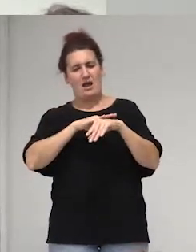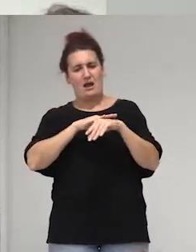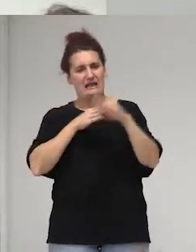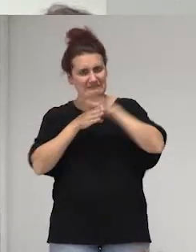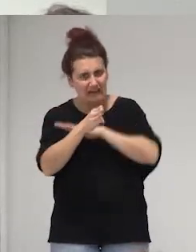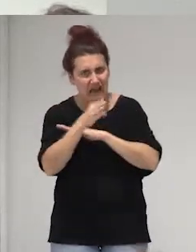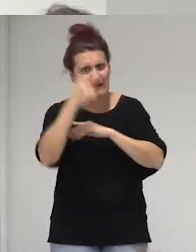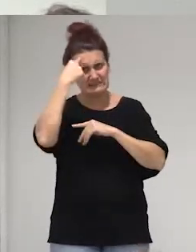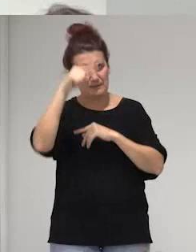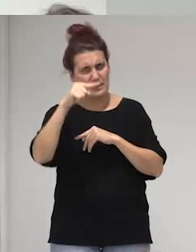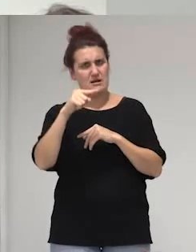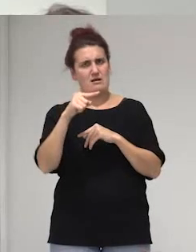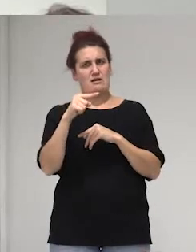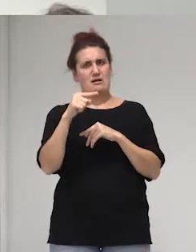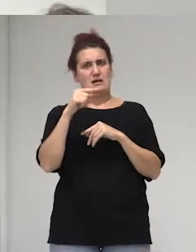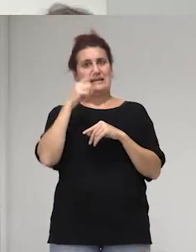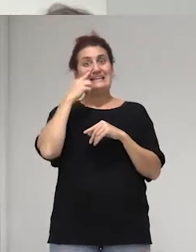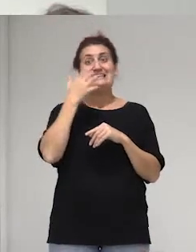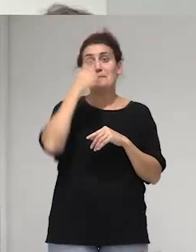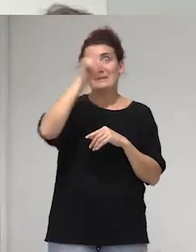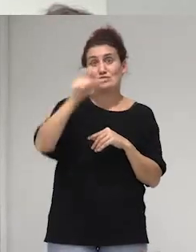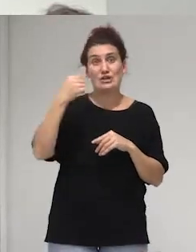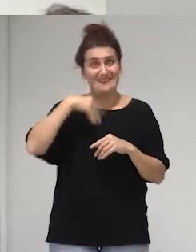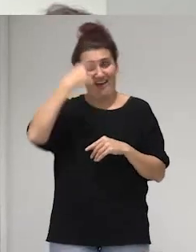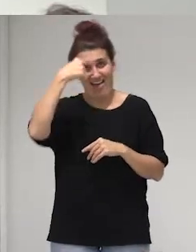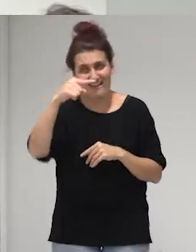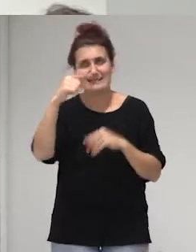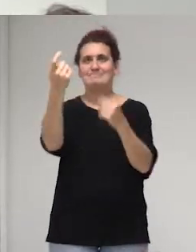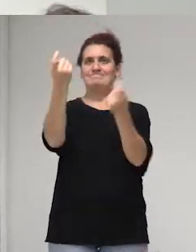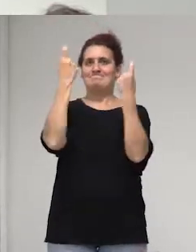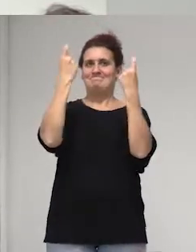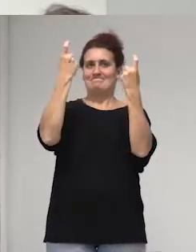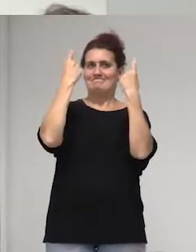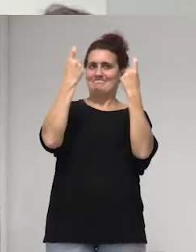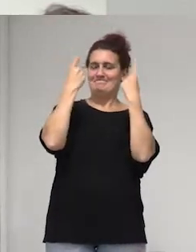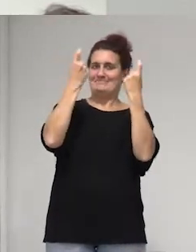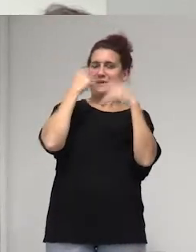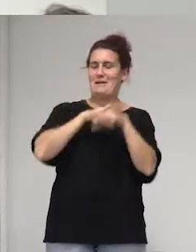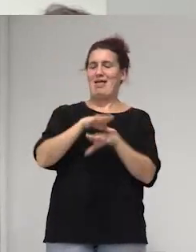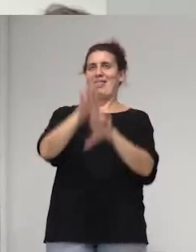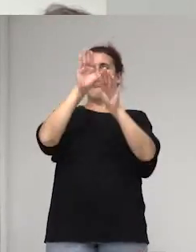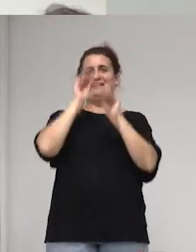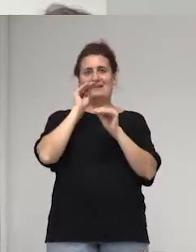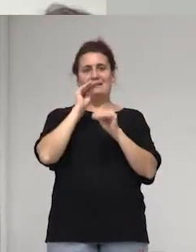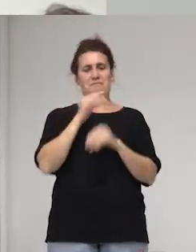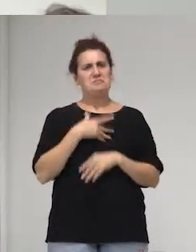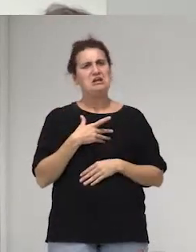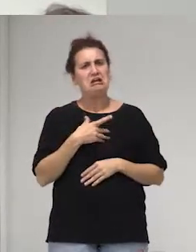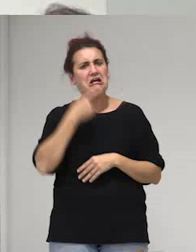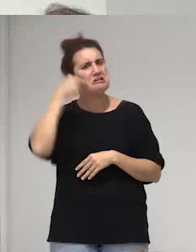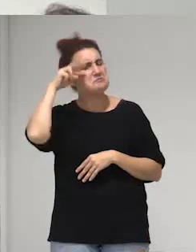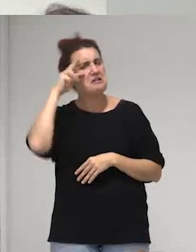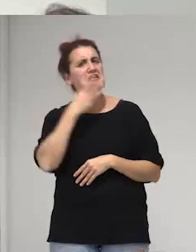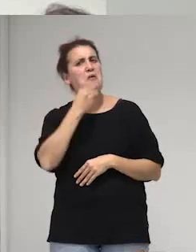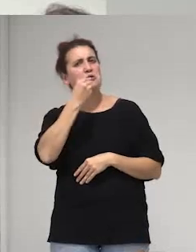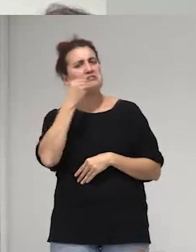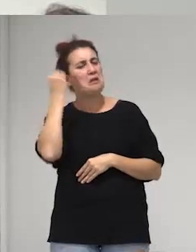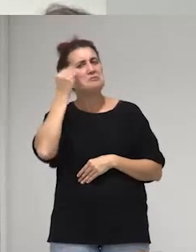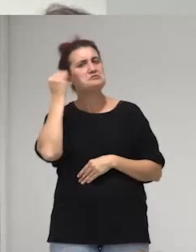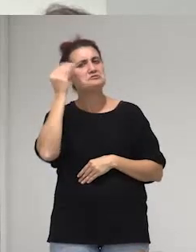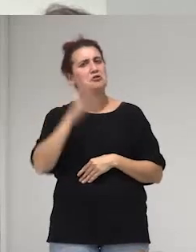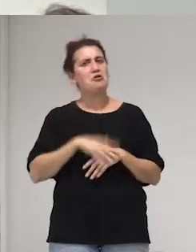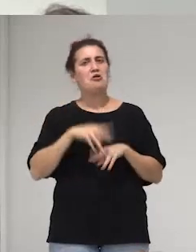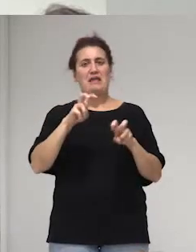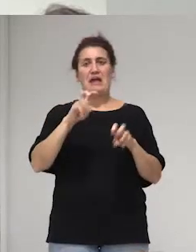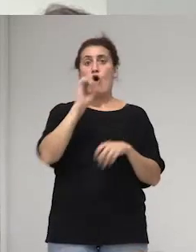las que ya sabían pues que nos enseñaran bueno y ha sido bonita la experiencia creo de de